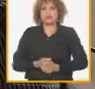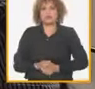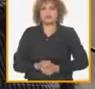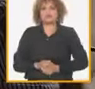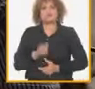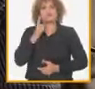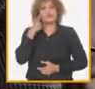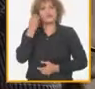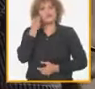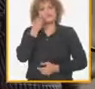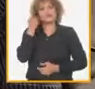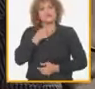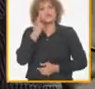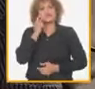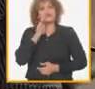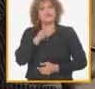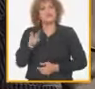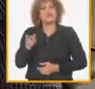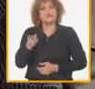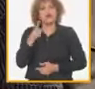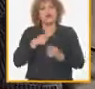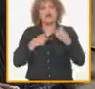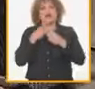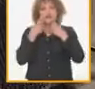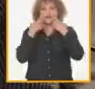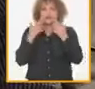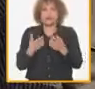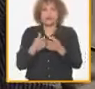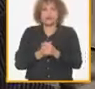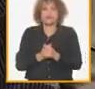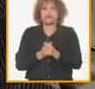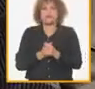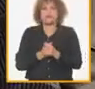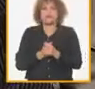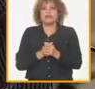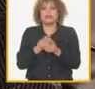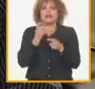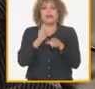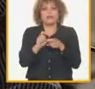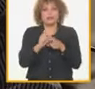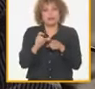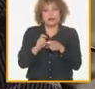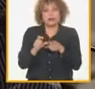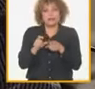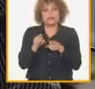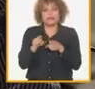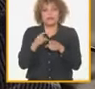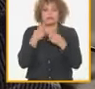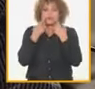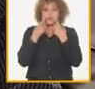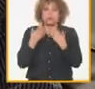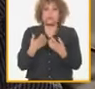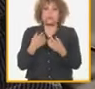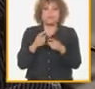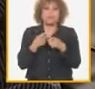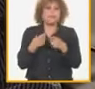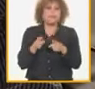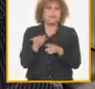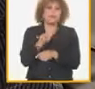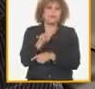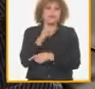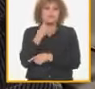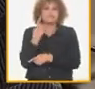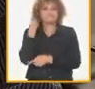creo que hay que dar una mirada yo sé que hay una mirada importante a la ruralidad yo sé que hay una mirada importante al campo pero yo creo que nosotros